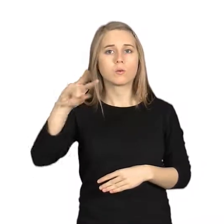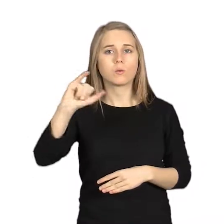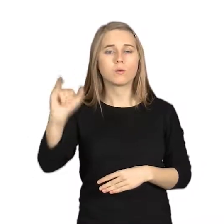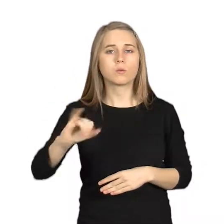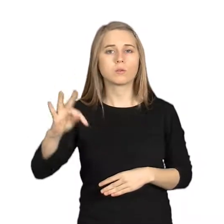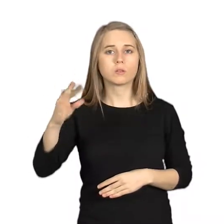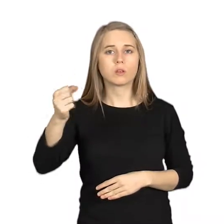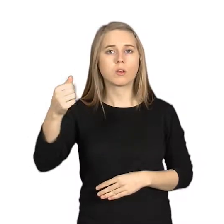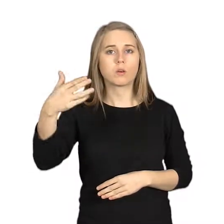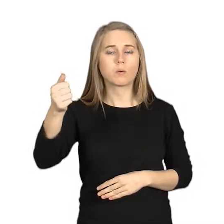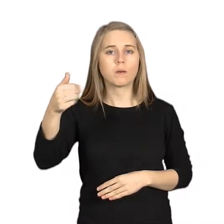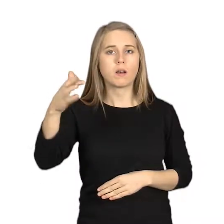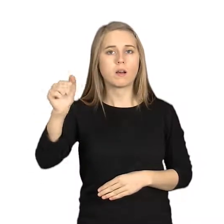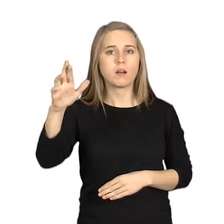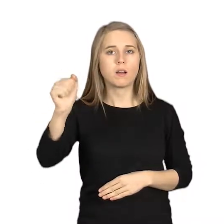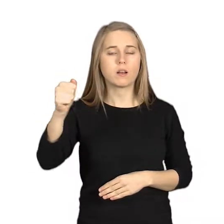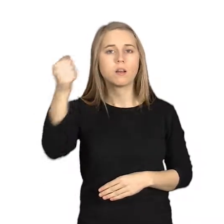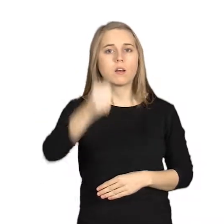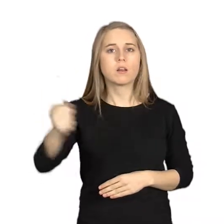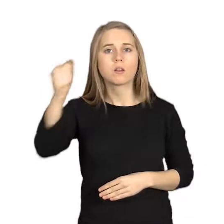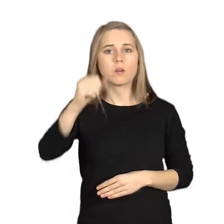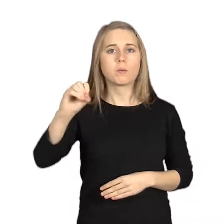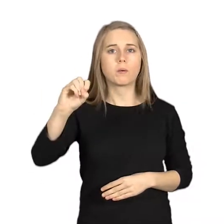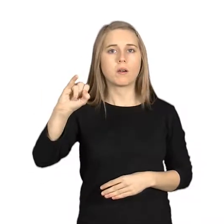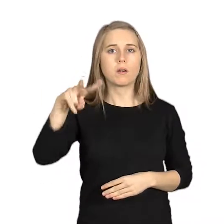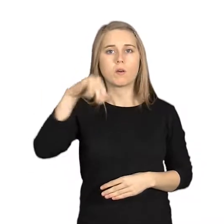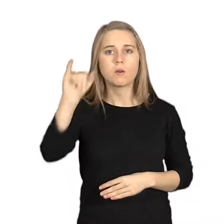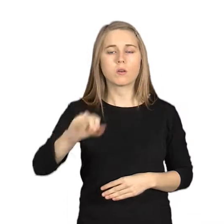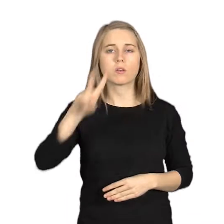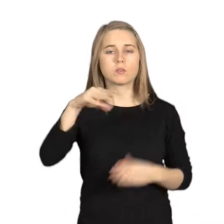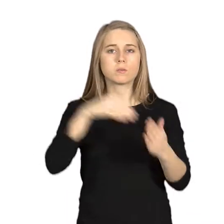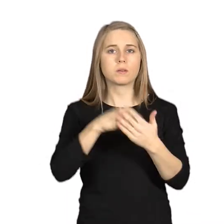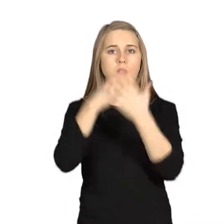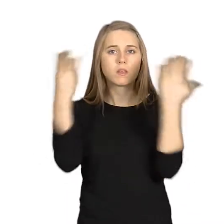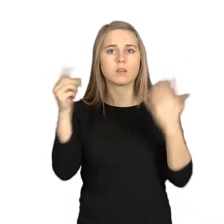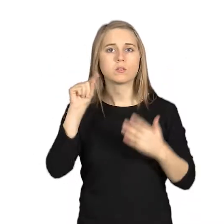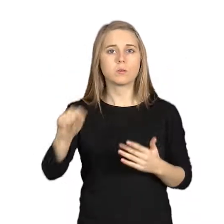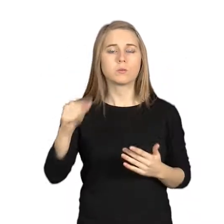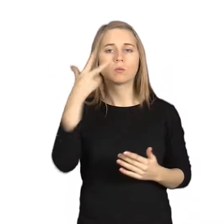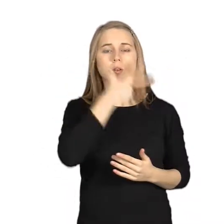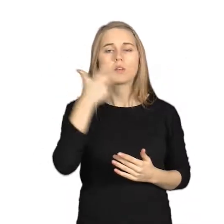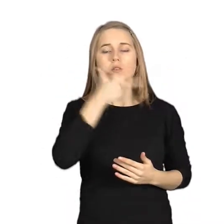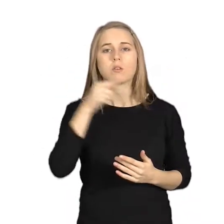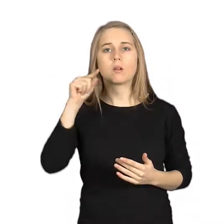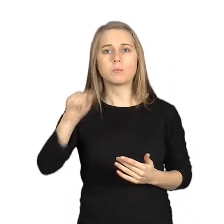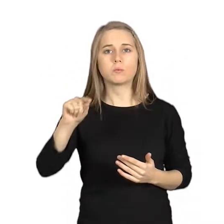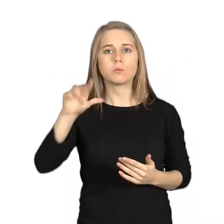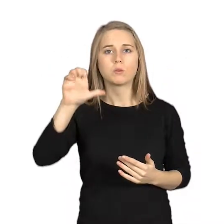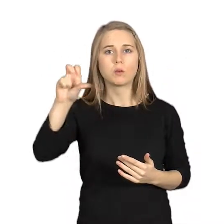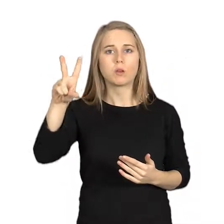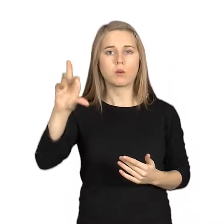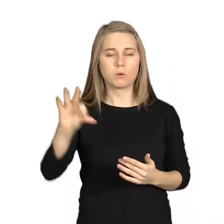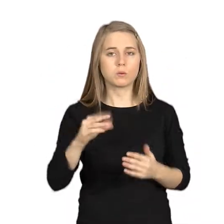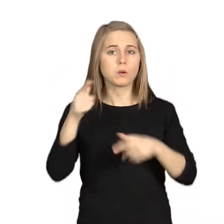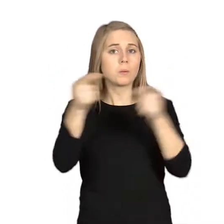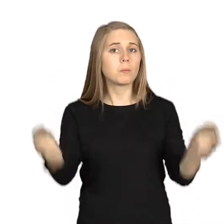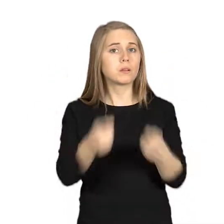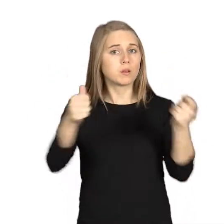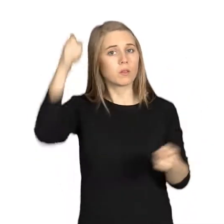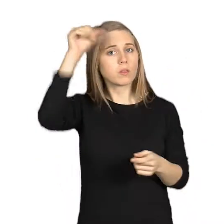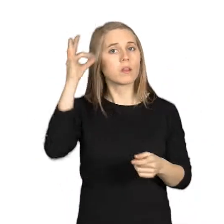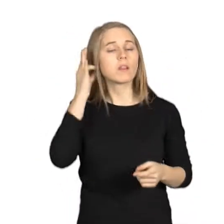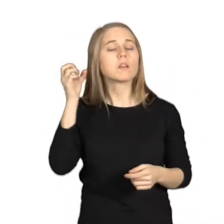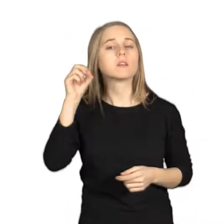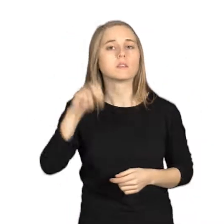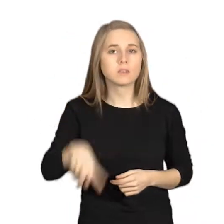dirección oñezgustiocbagara.oñez2018.icastola.eus Los patrocinadores y